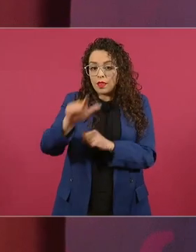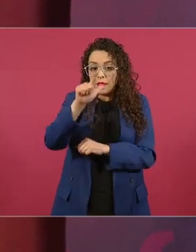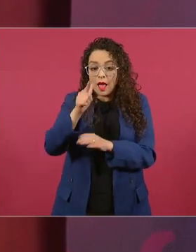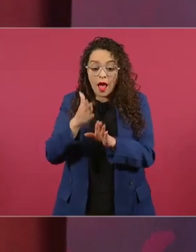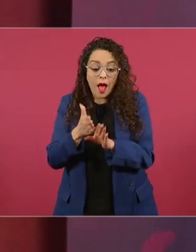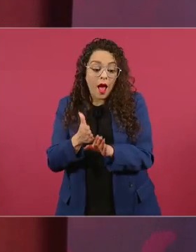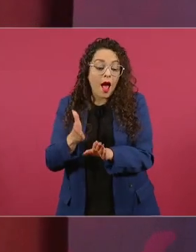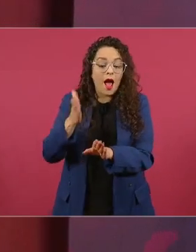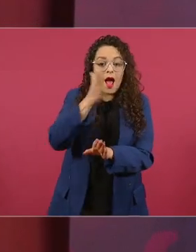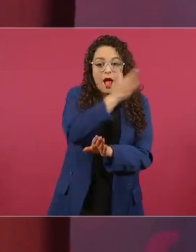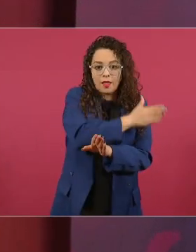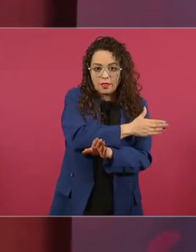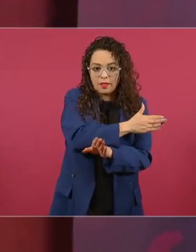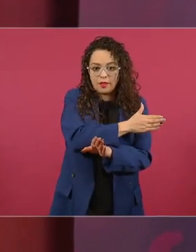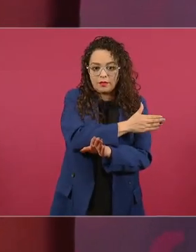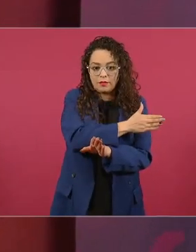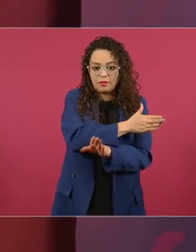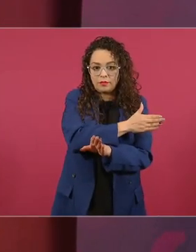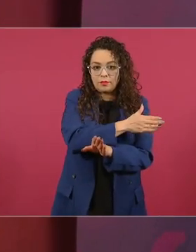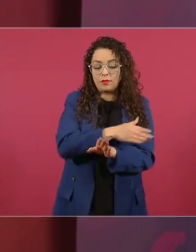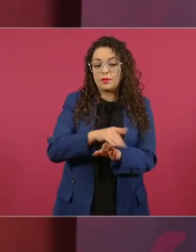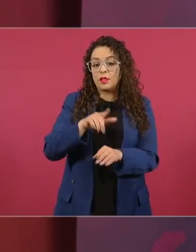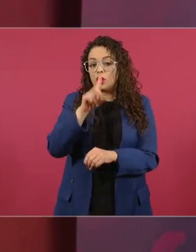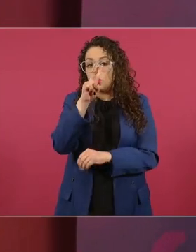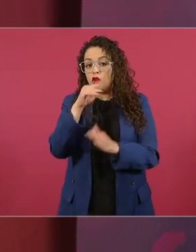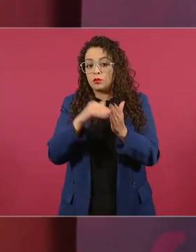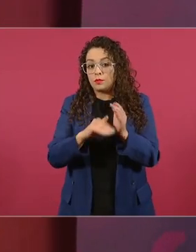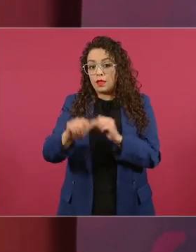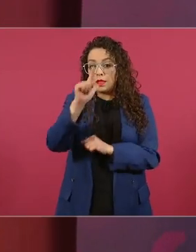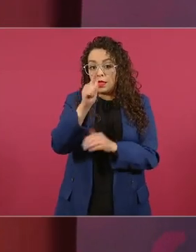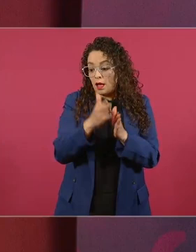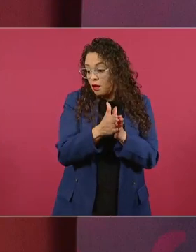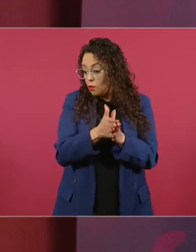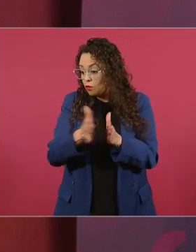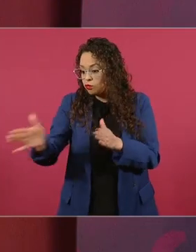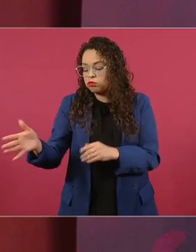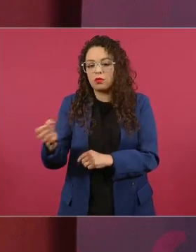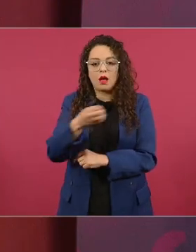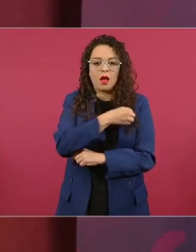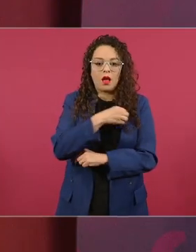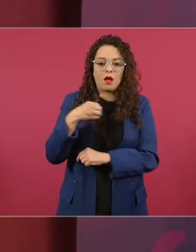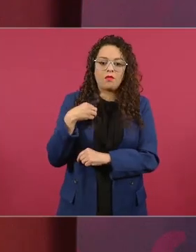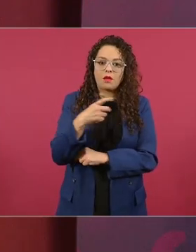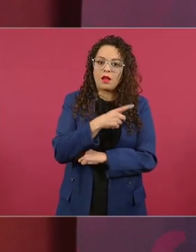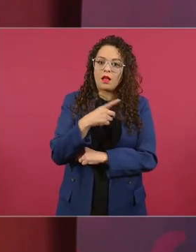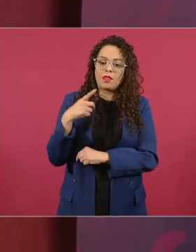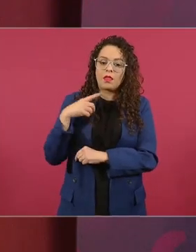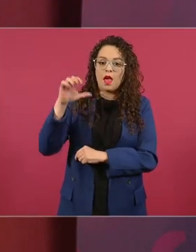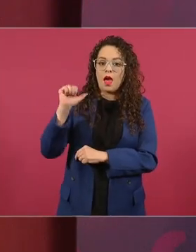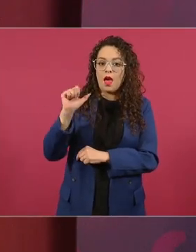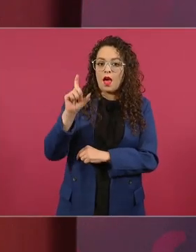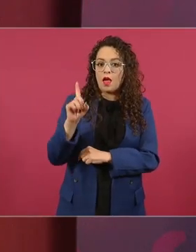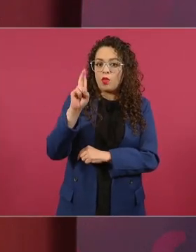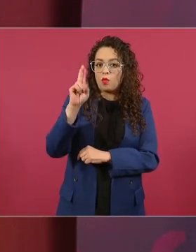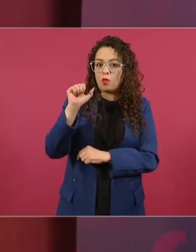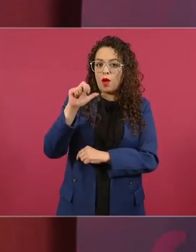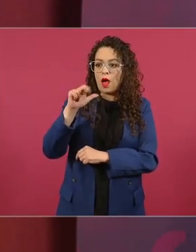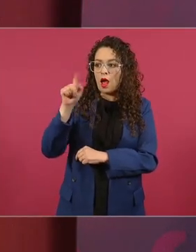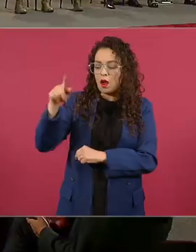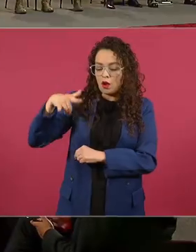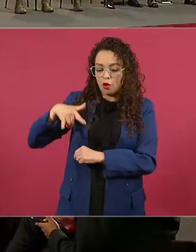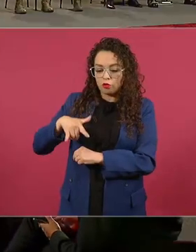Los que no son anteriores a dos mil diecisiete tienen que pasar por aduana y pagar los